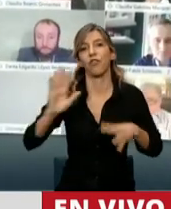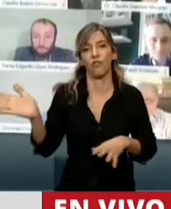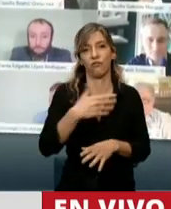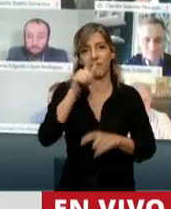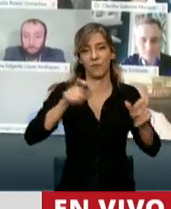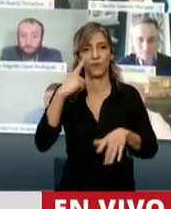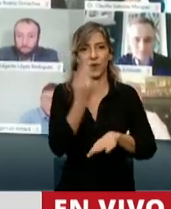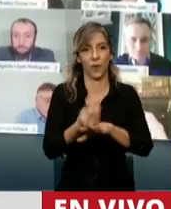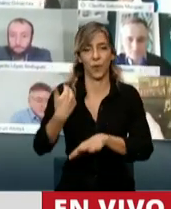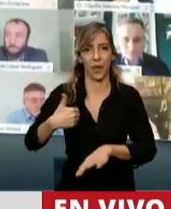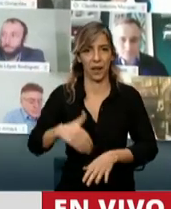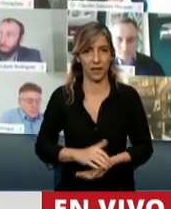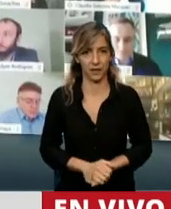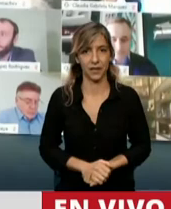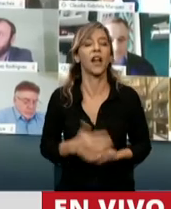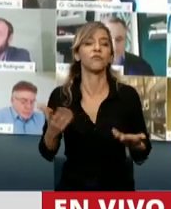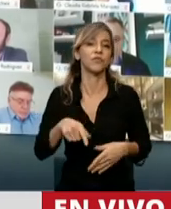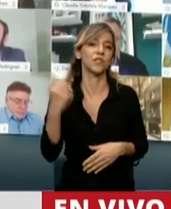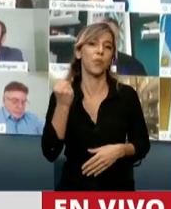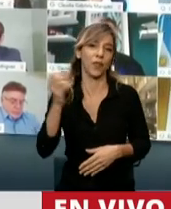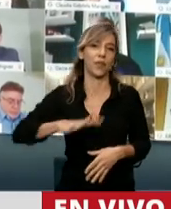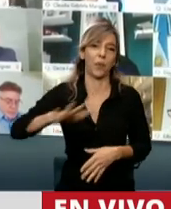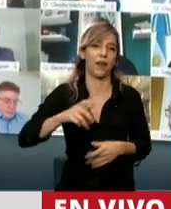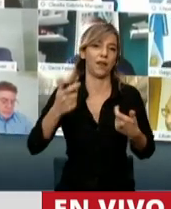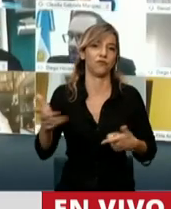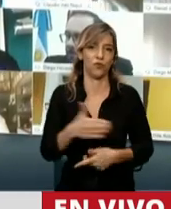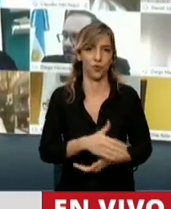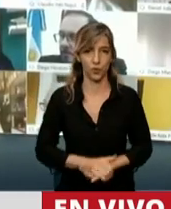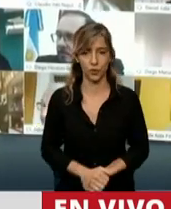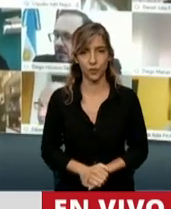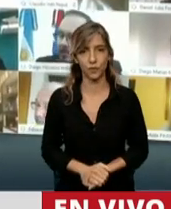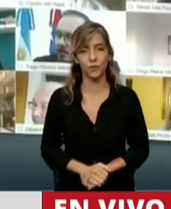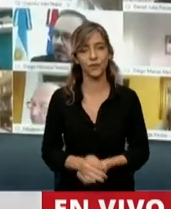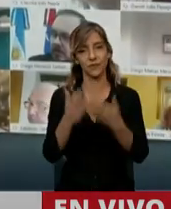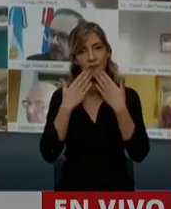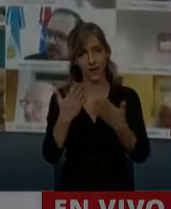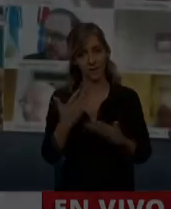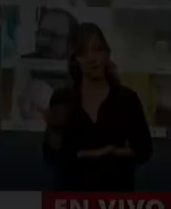acompañen esta gran herramienta para el pueblo argentino. Muchas gracias. Gracias, diputado Martínez. ¡Gracias!